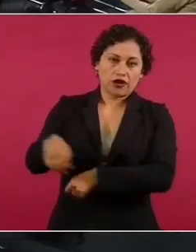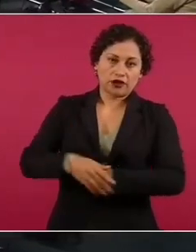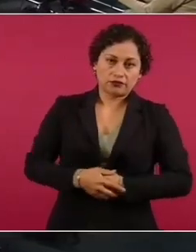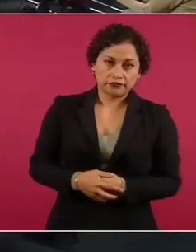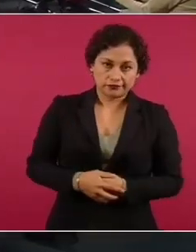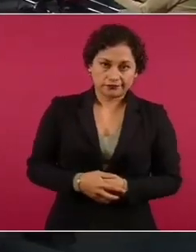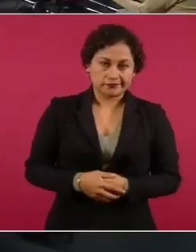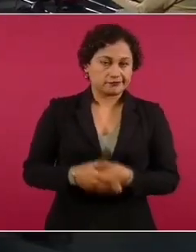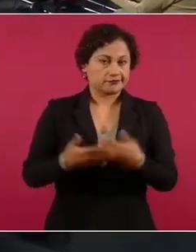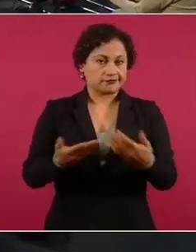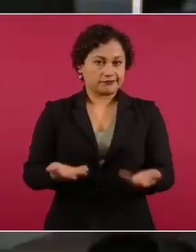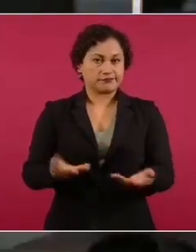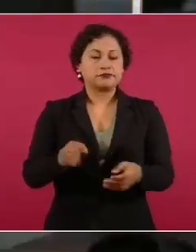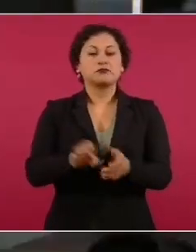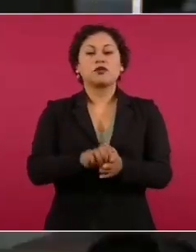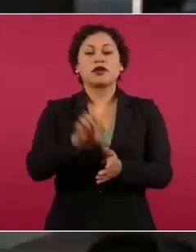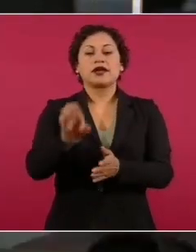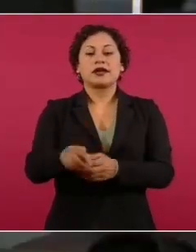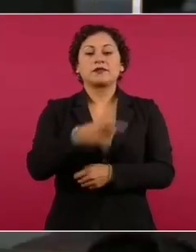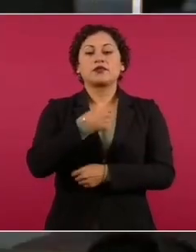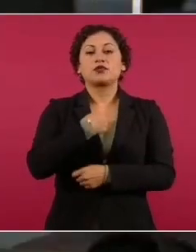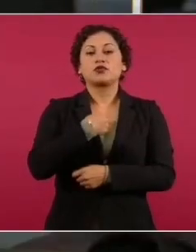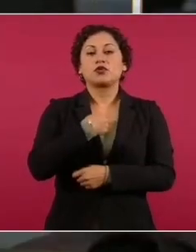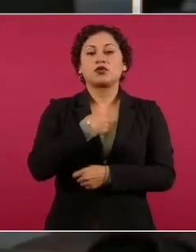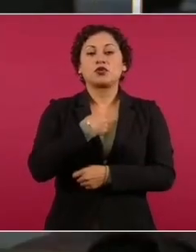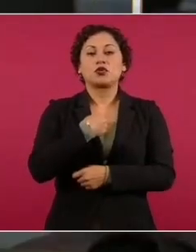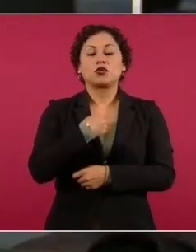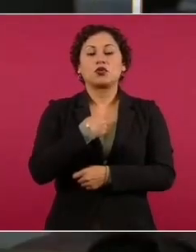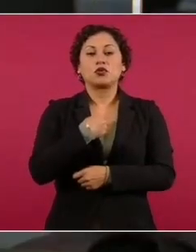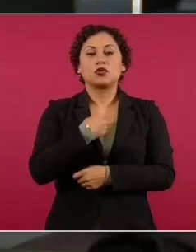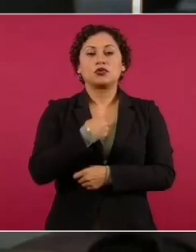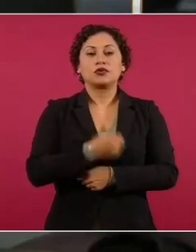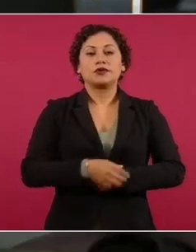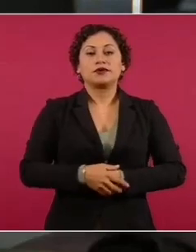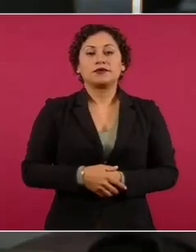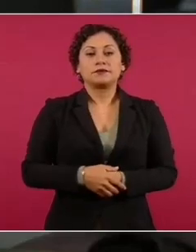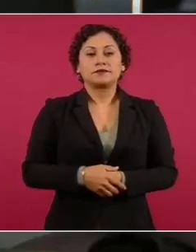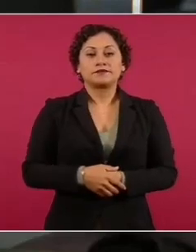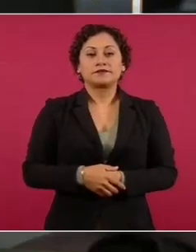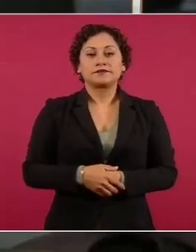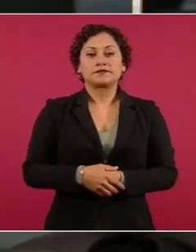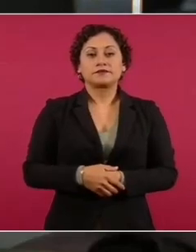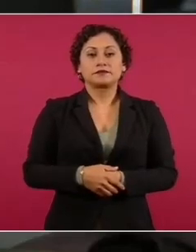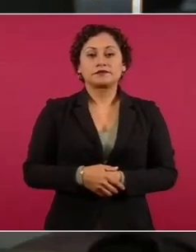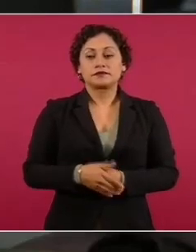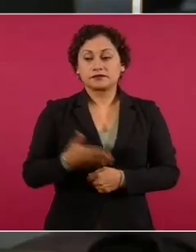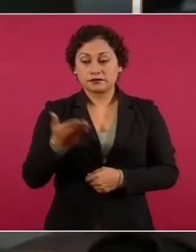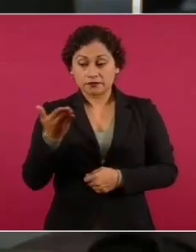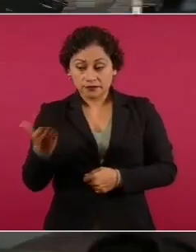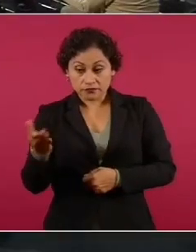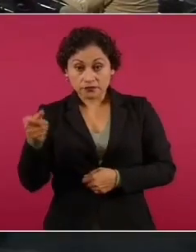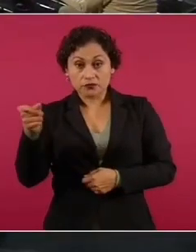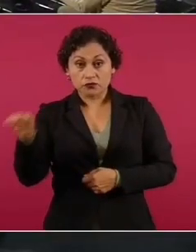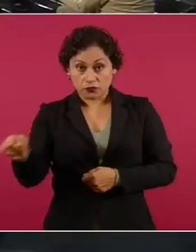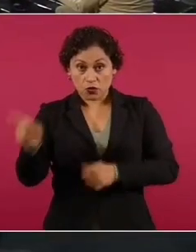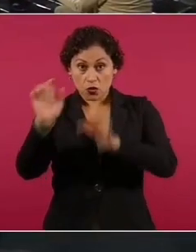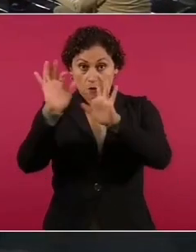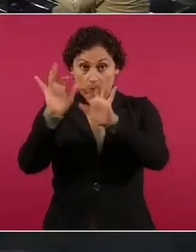a ver, me vas a hacer esta solicitud,